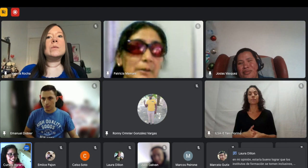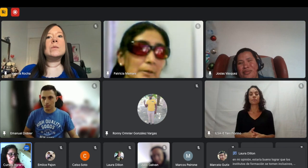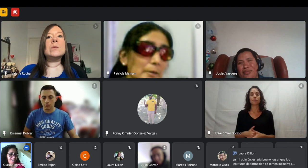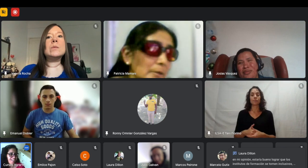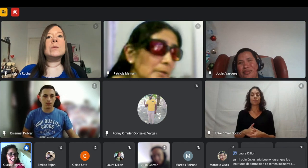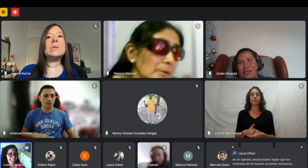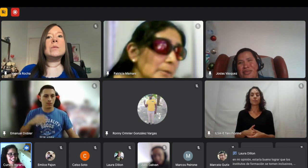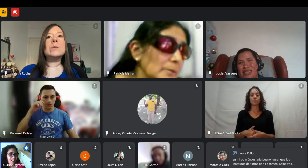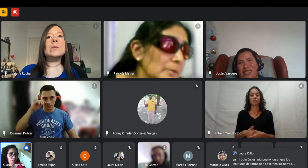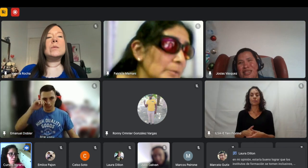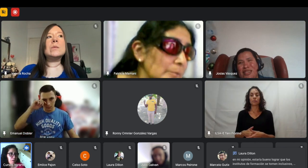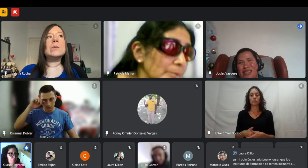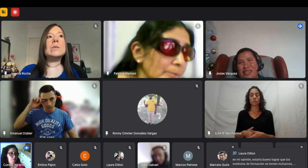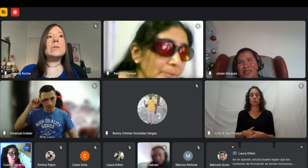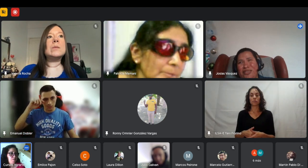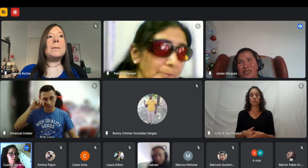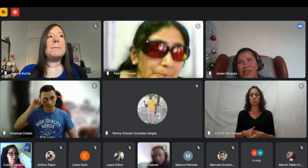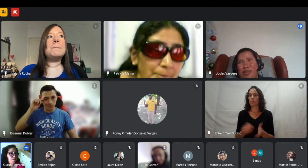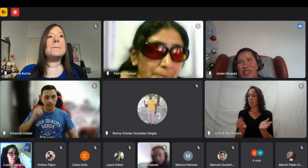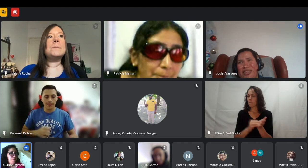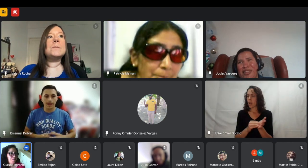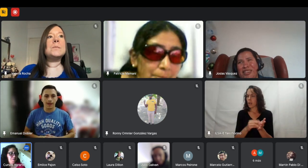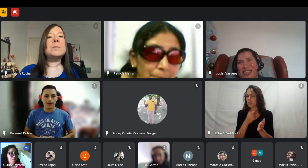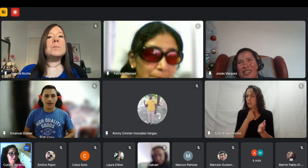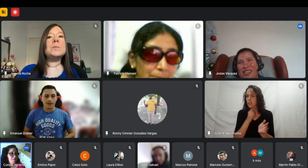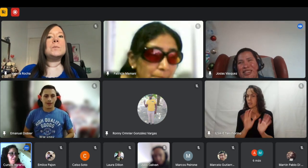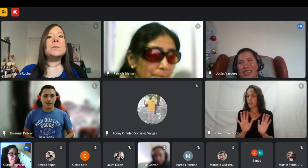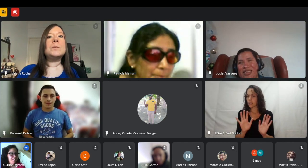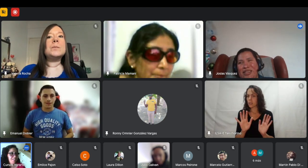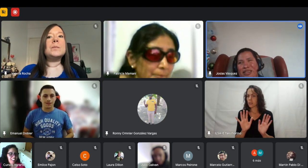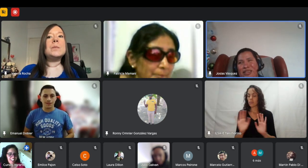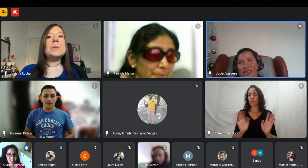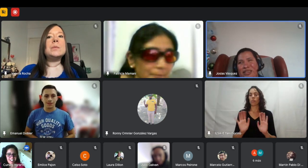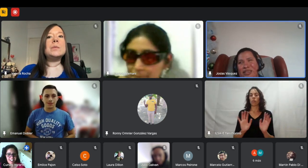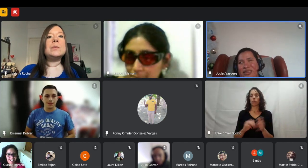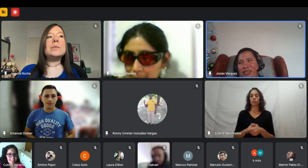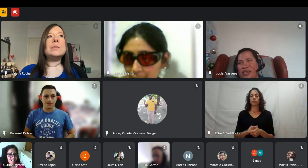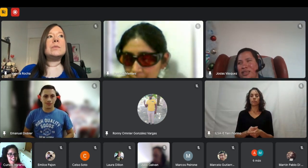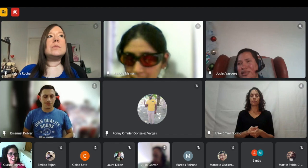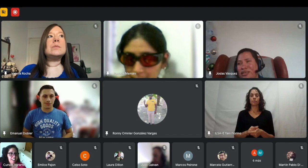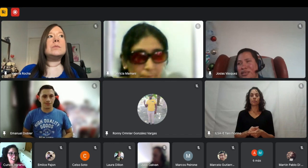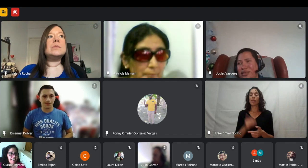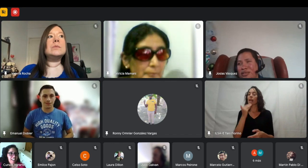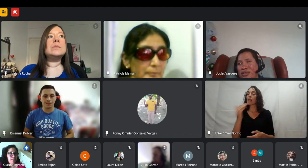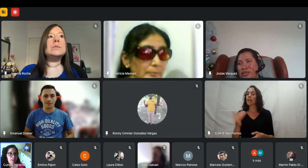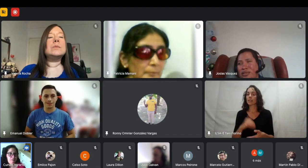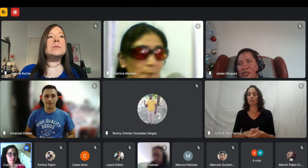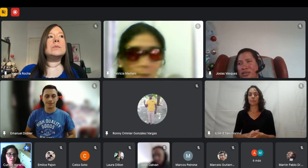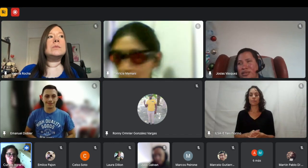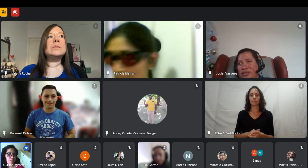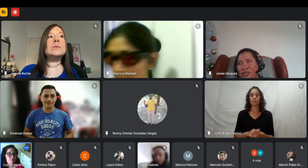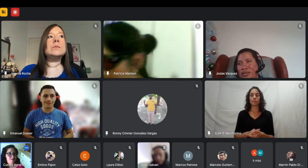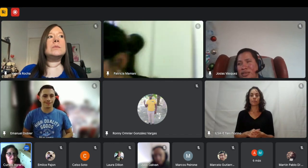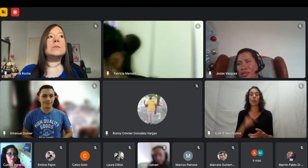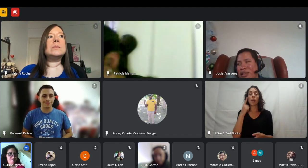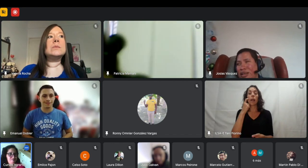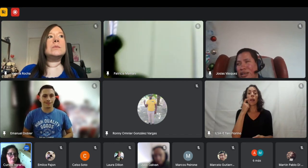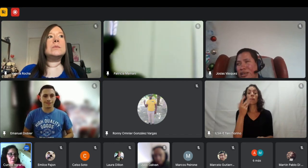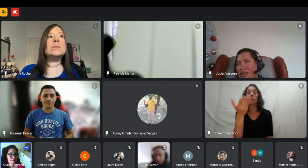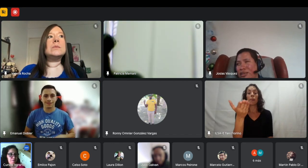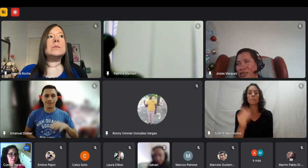cerras si querías decir algo más perdón no, solamente muchas gracias Emma, Manuel